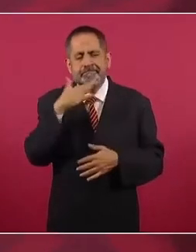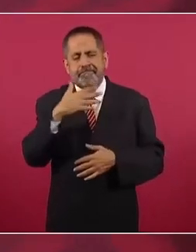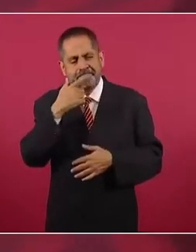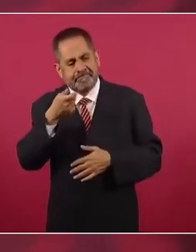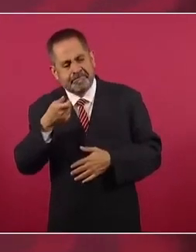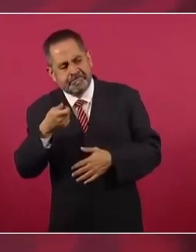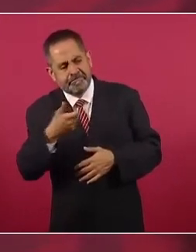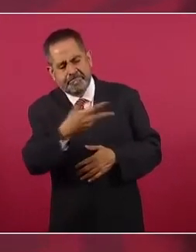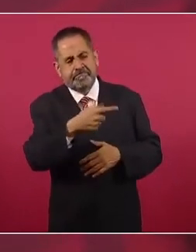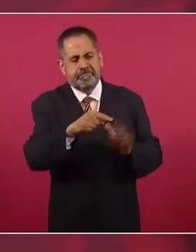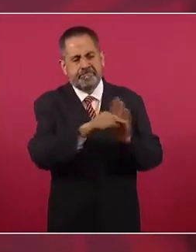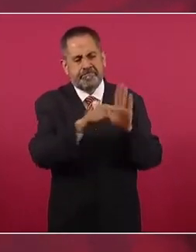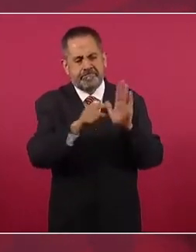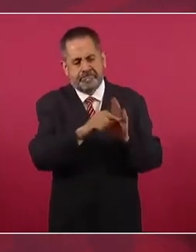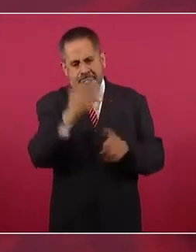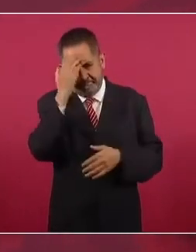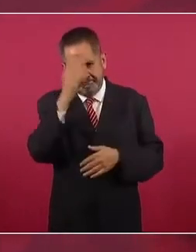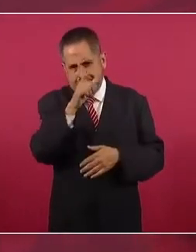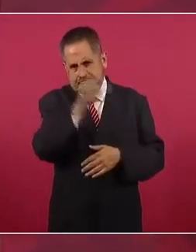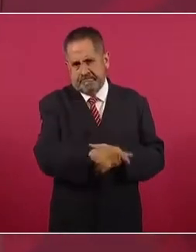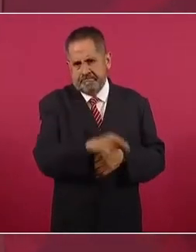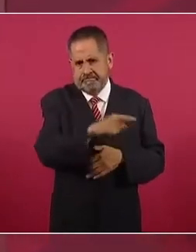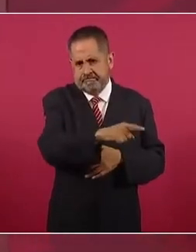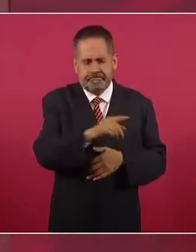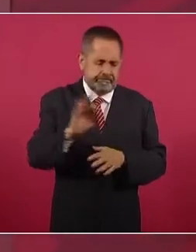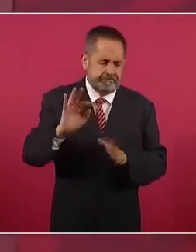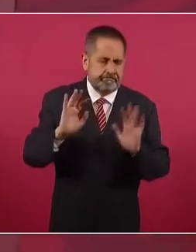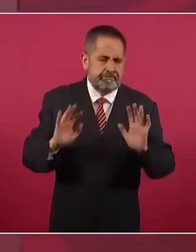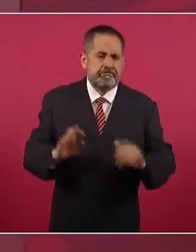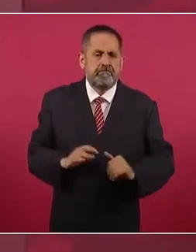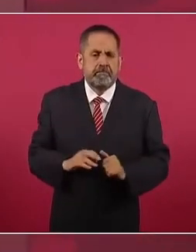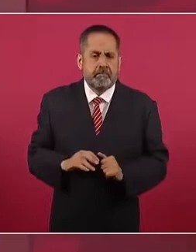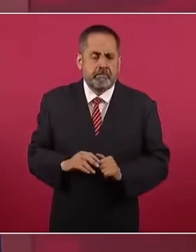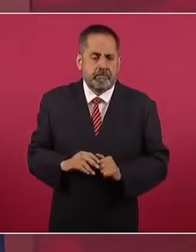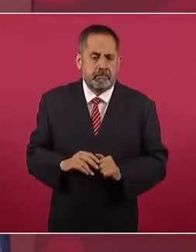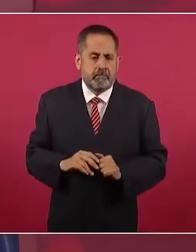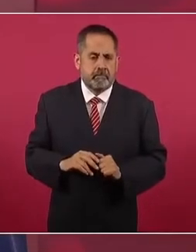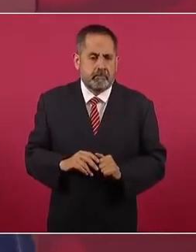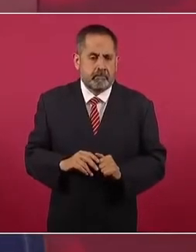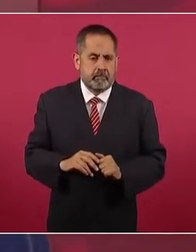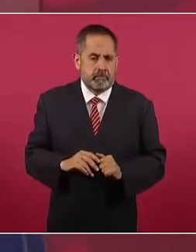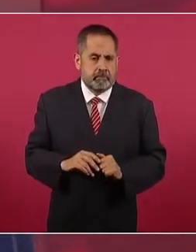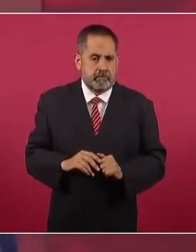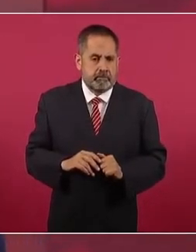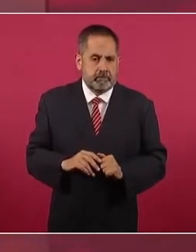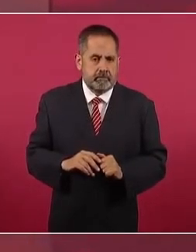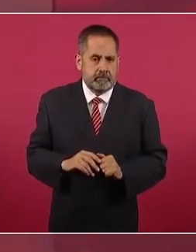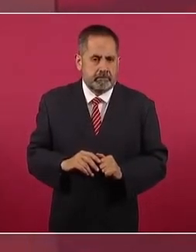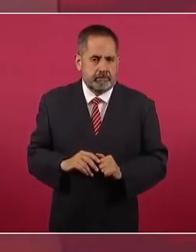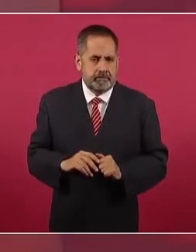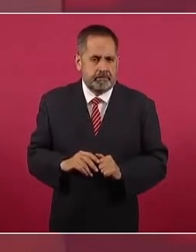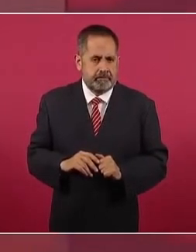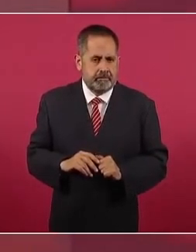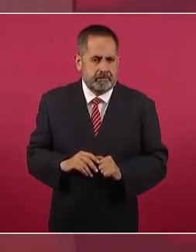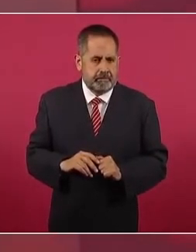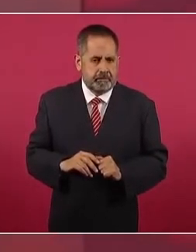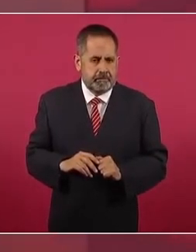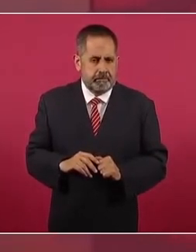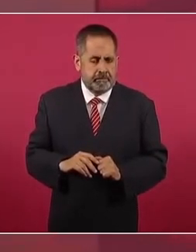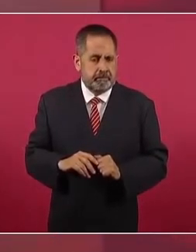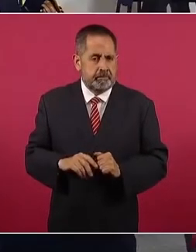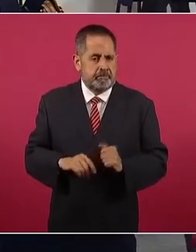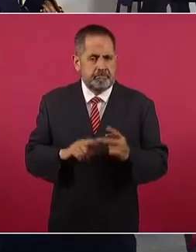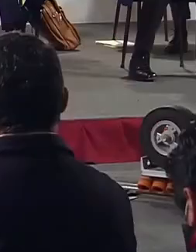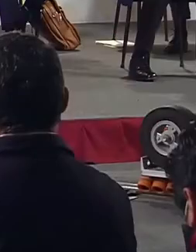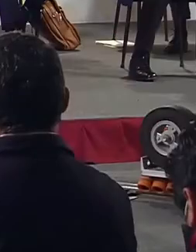porque el peor de los